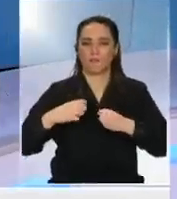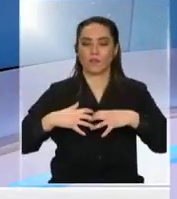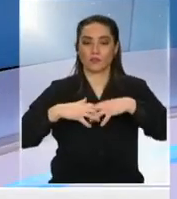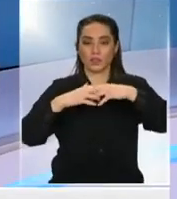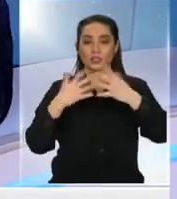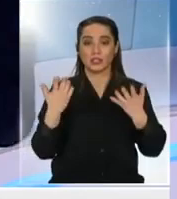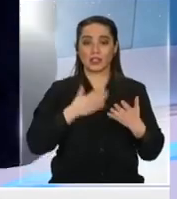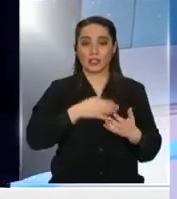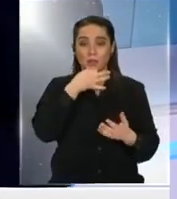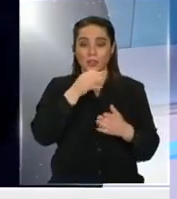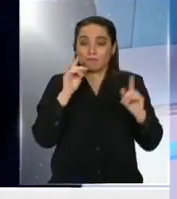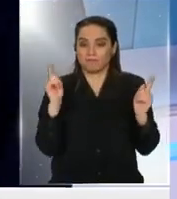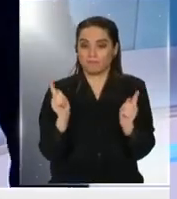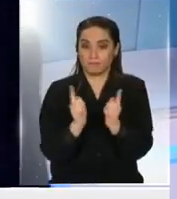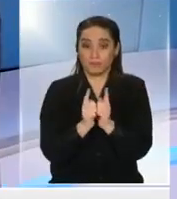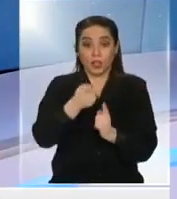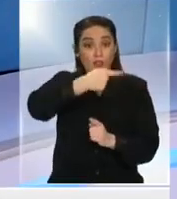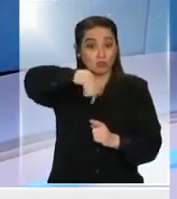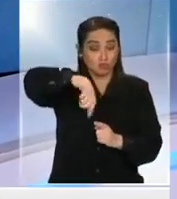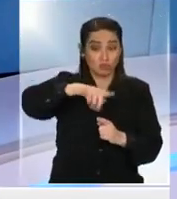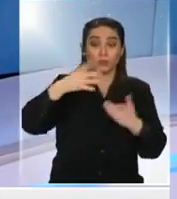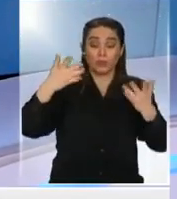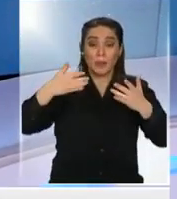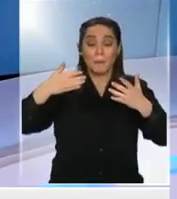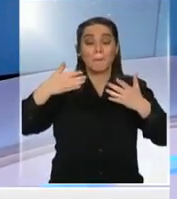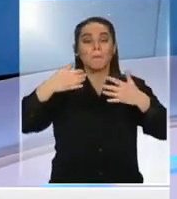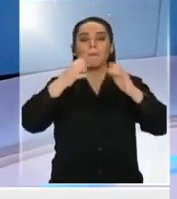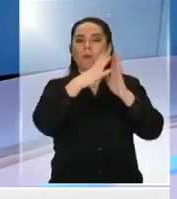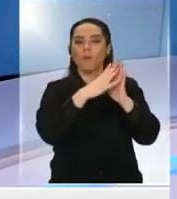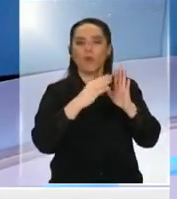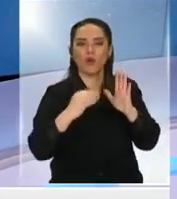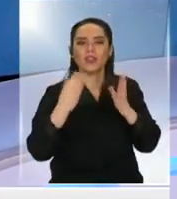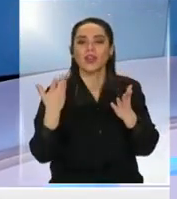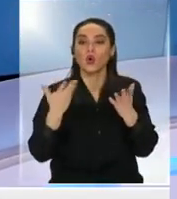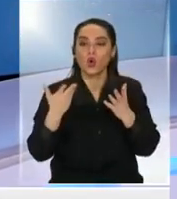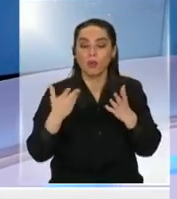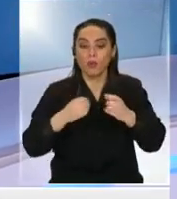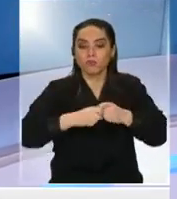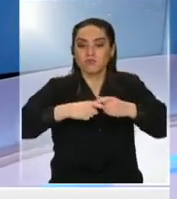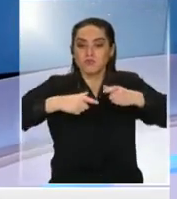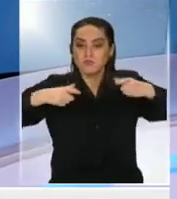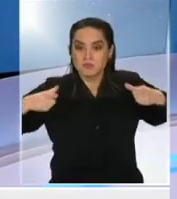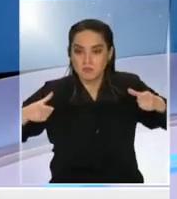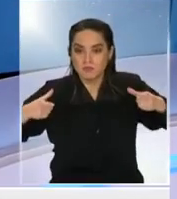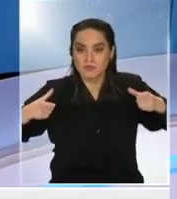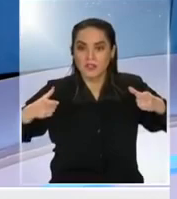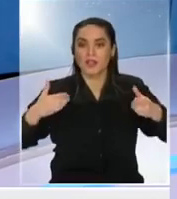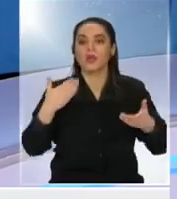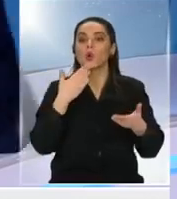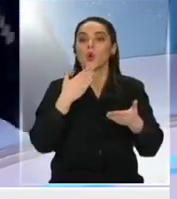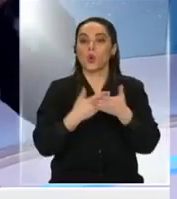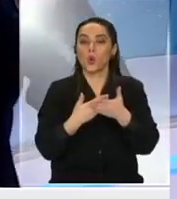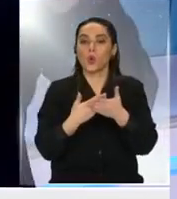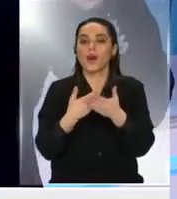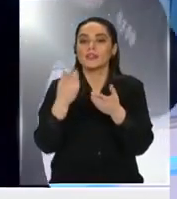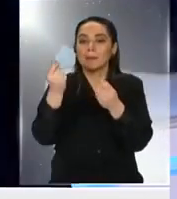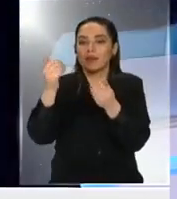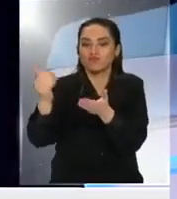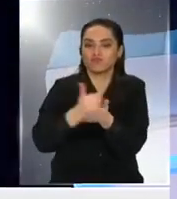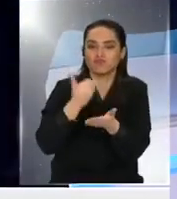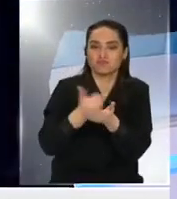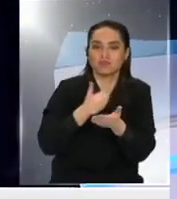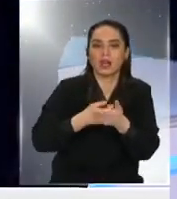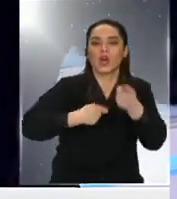estamos diciendo en síntesis? Nosotros tenemos un modelo cuyo crecimiento se explica en virtud de la utilidad. Hay tanta utilidad,